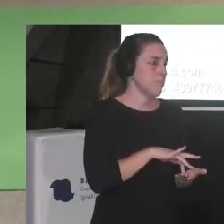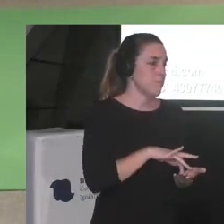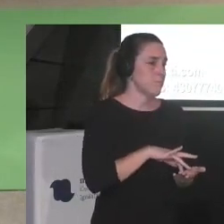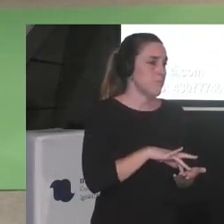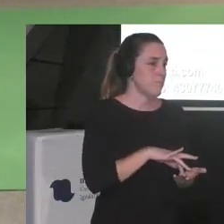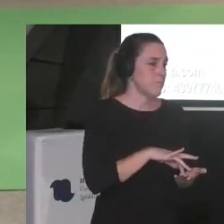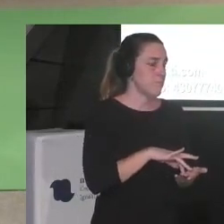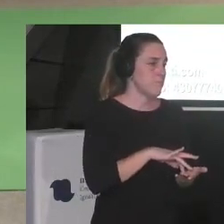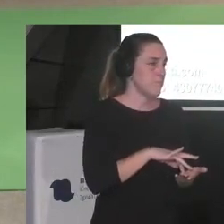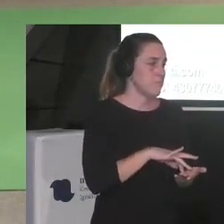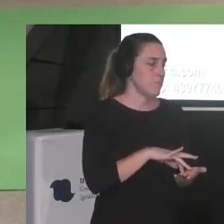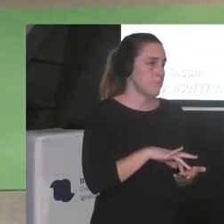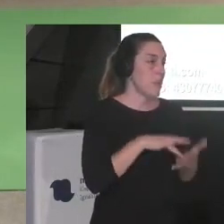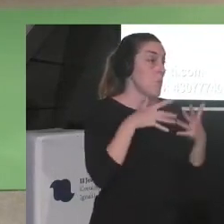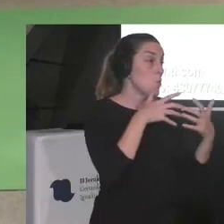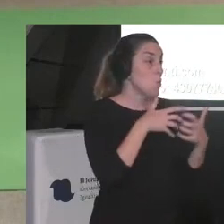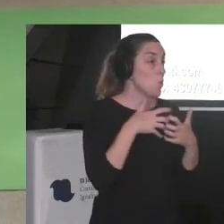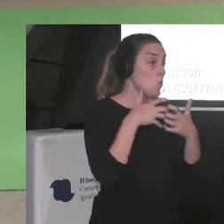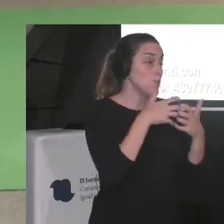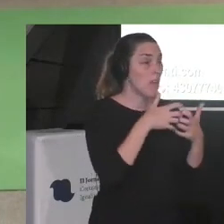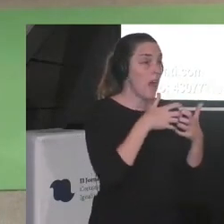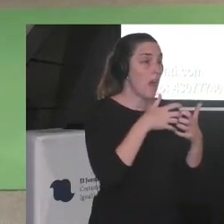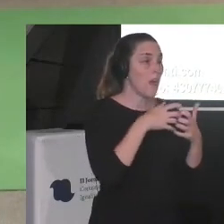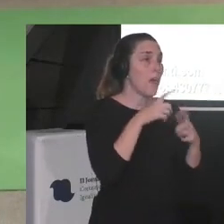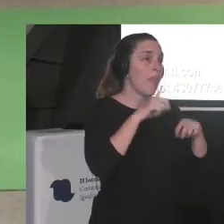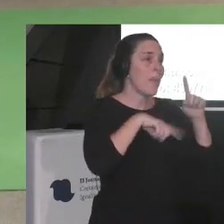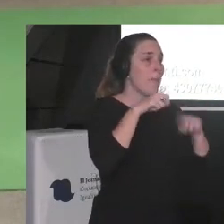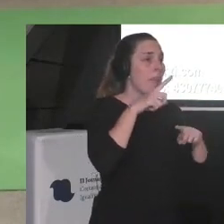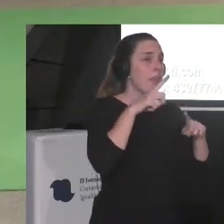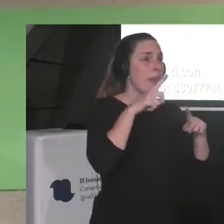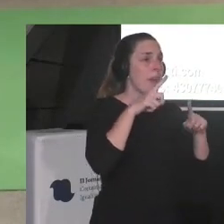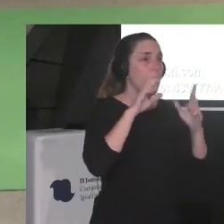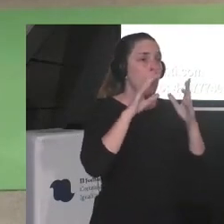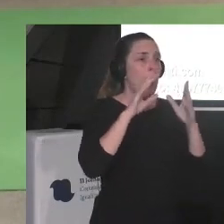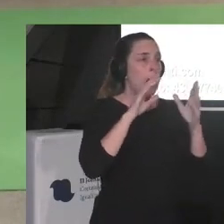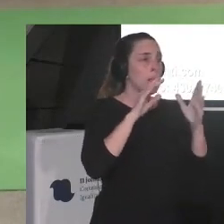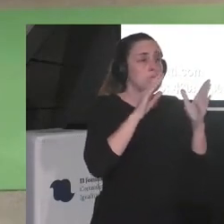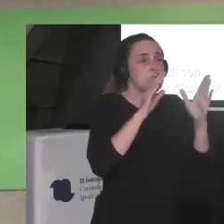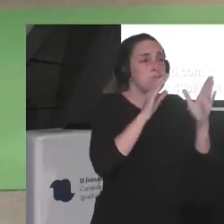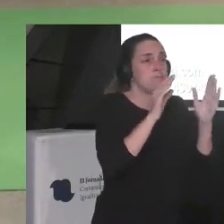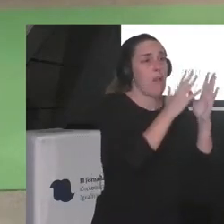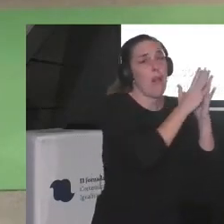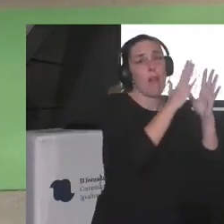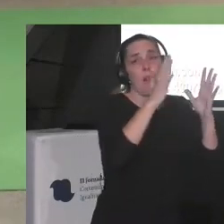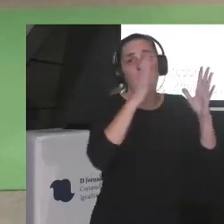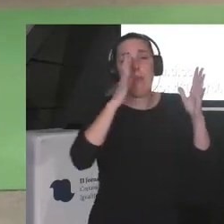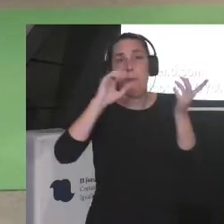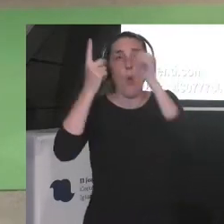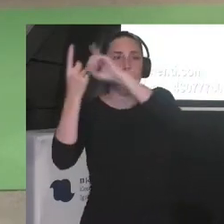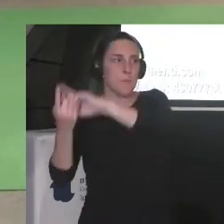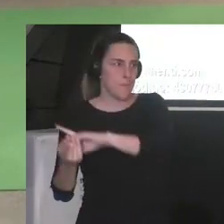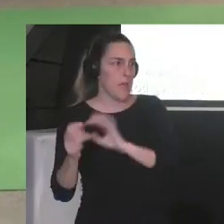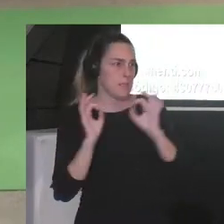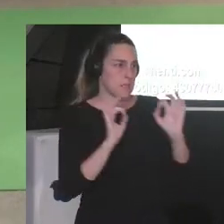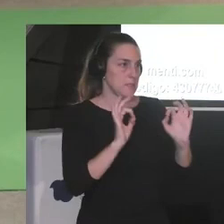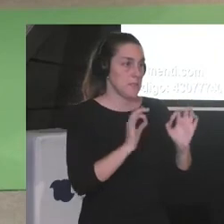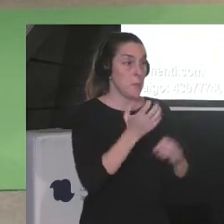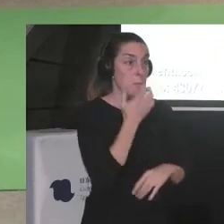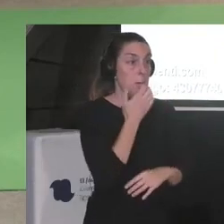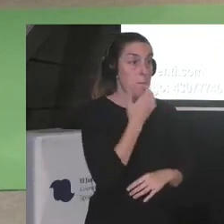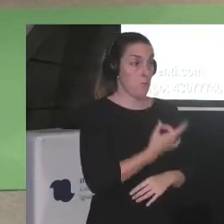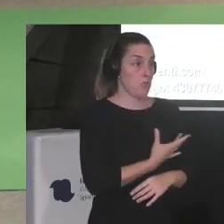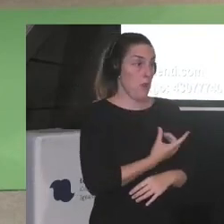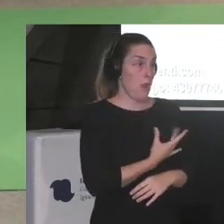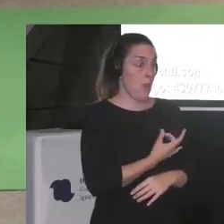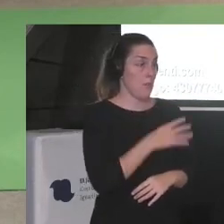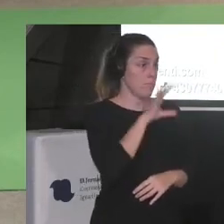en estas cosas en estas luchas todo es cíclico también ¿no? y de pronto mira nada más lo que lo que ocurrió hace poco en Chile